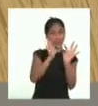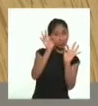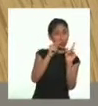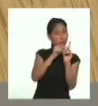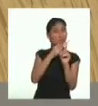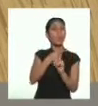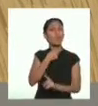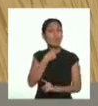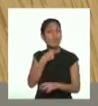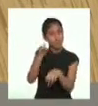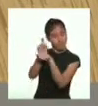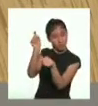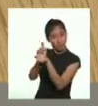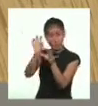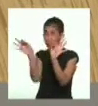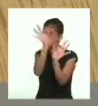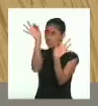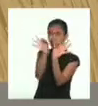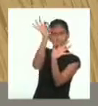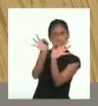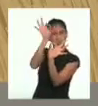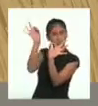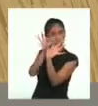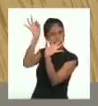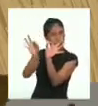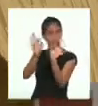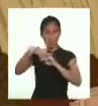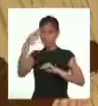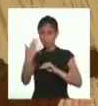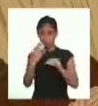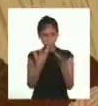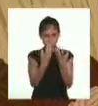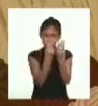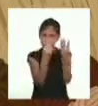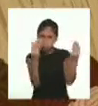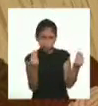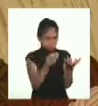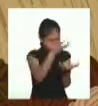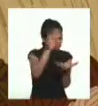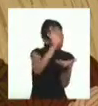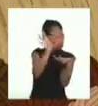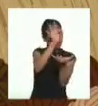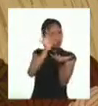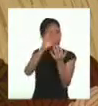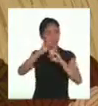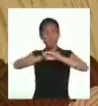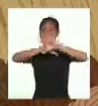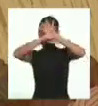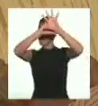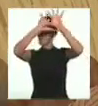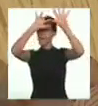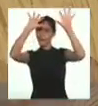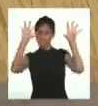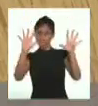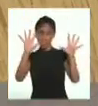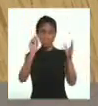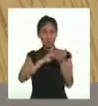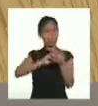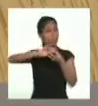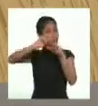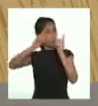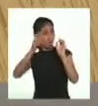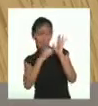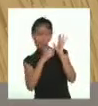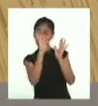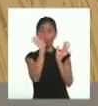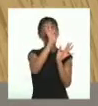Ella le enseñó a hilar. En un momento llenó la casa de ovillos de hilo. Al amanecer, envolvió